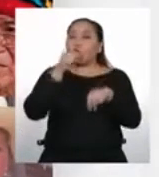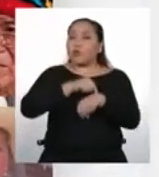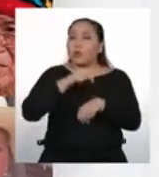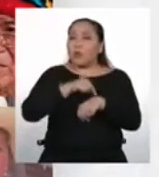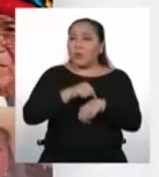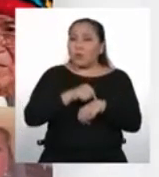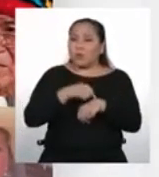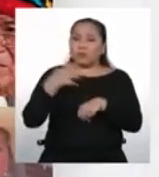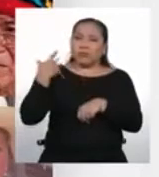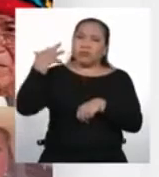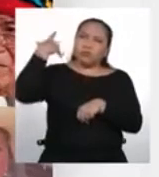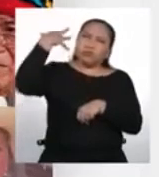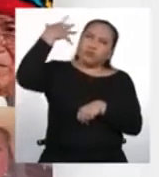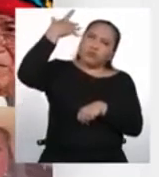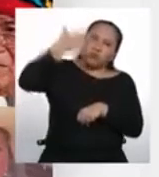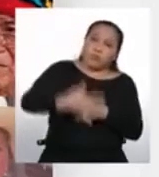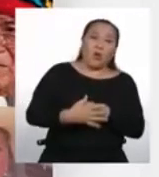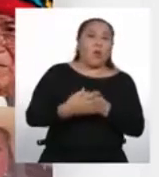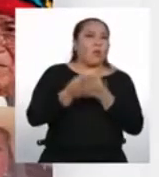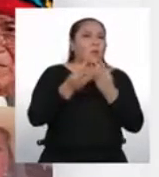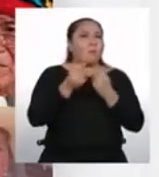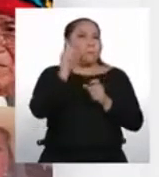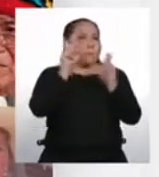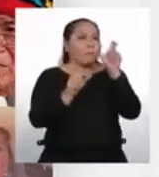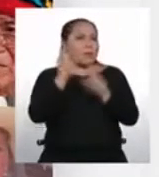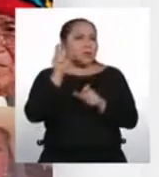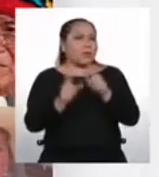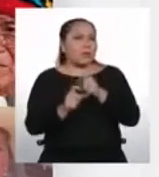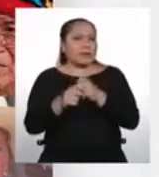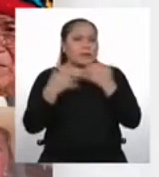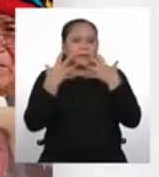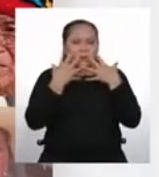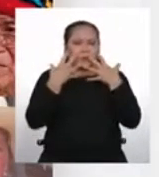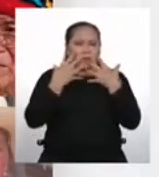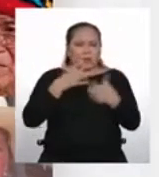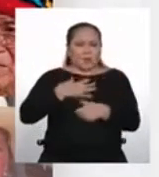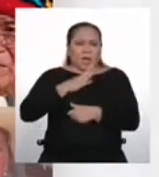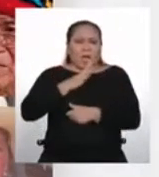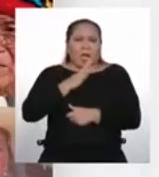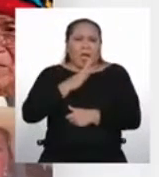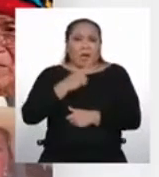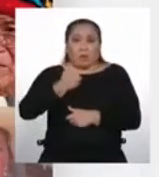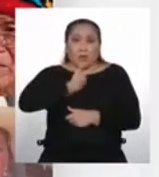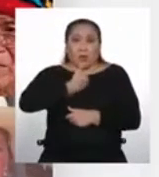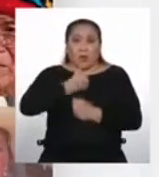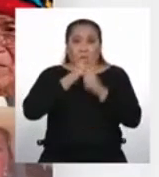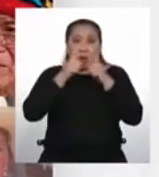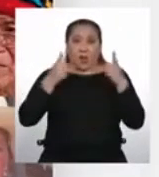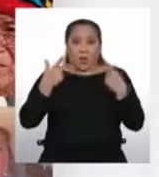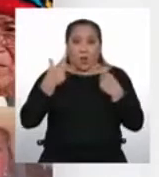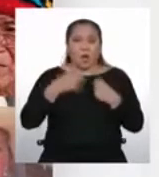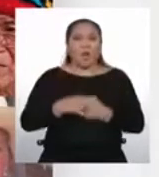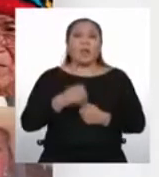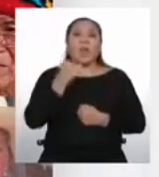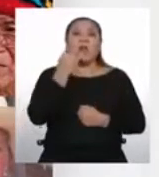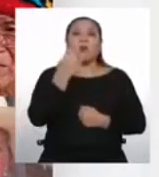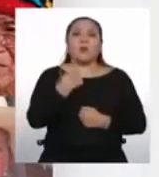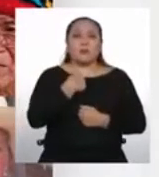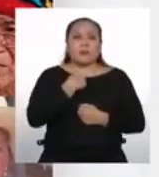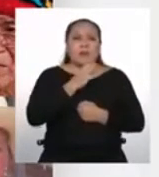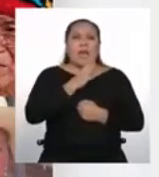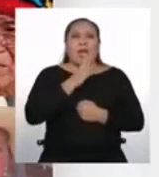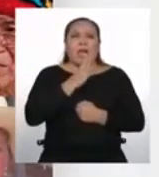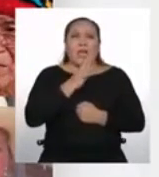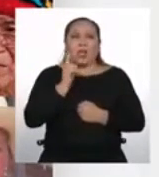muchos peruanos y peruanas han tenido miedo de hablar su lengua materna, y en algunos casos han llegado a cambiar sus